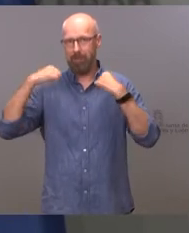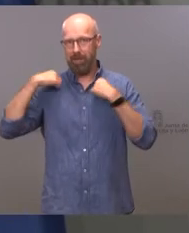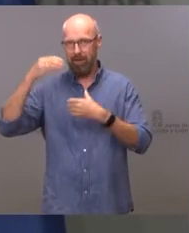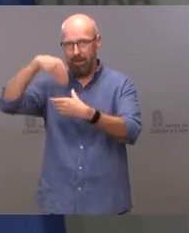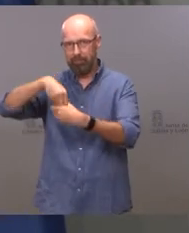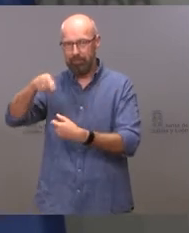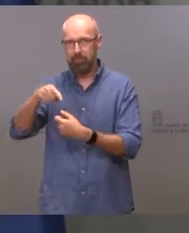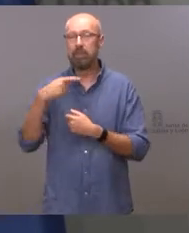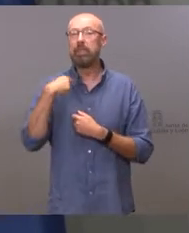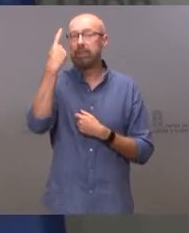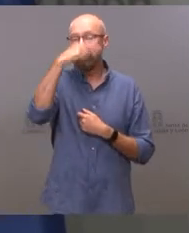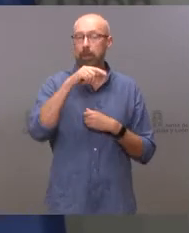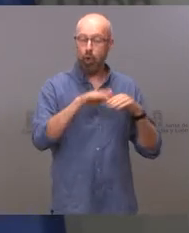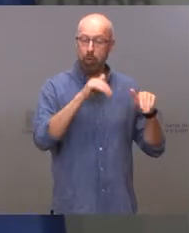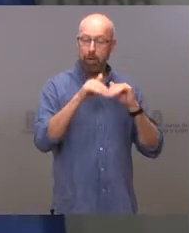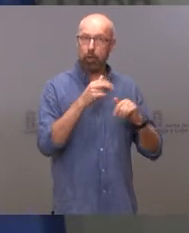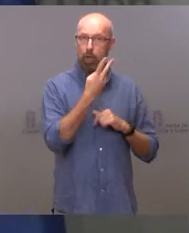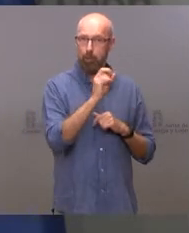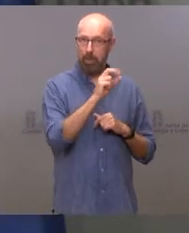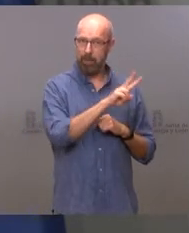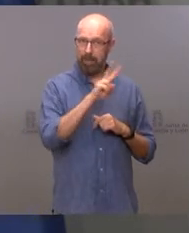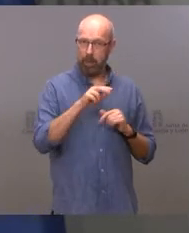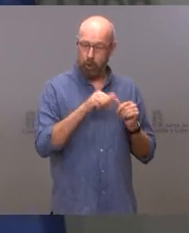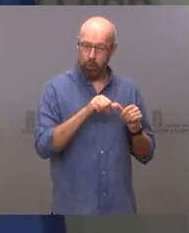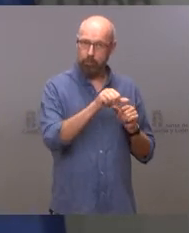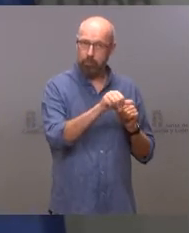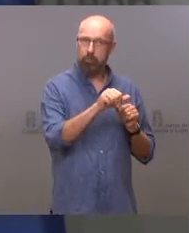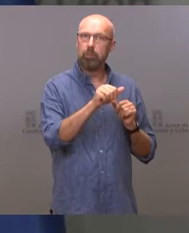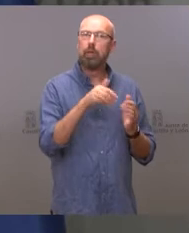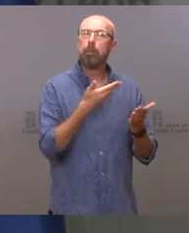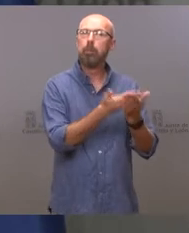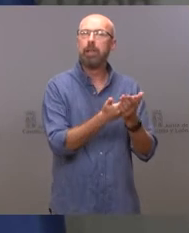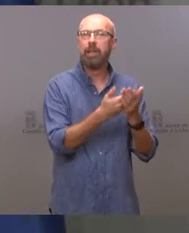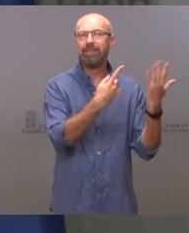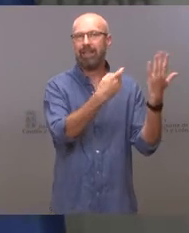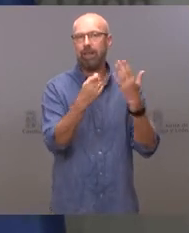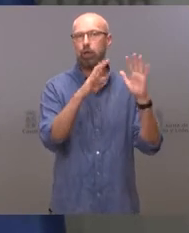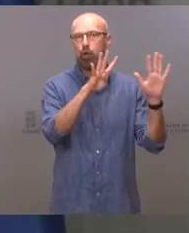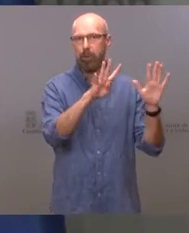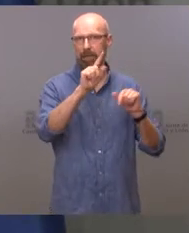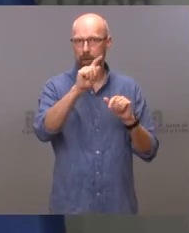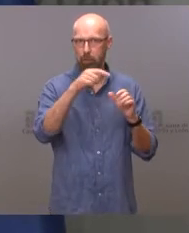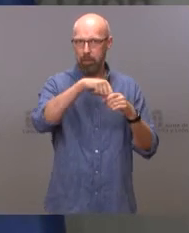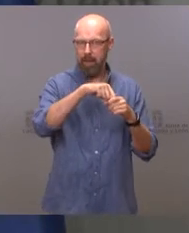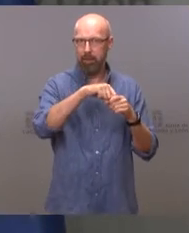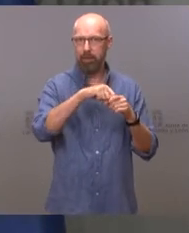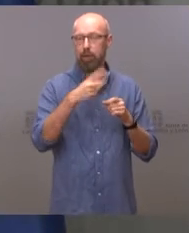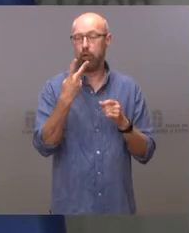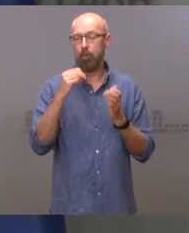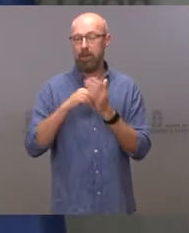2022 solicitamos 691 plazas, en 2018 se formaron